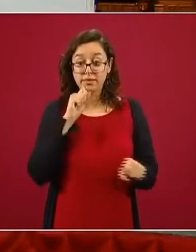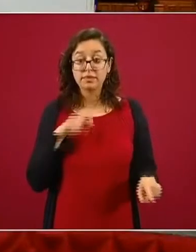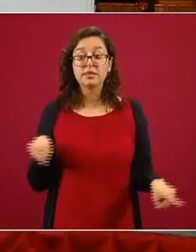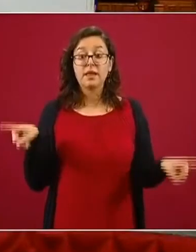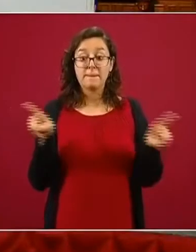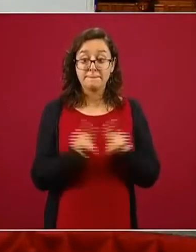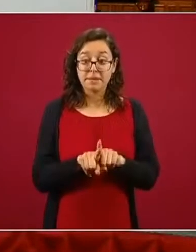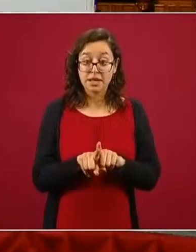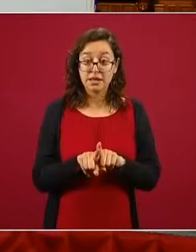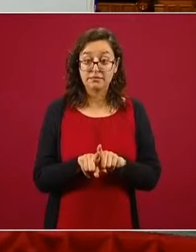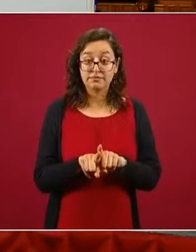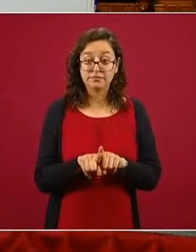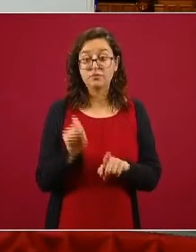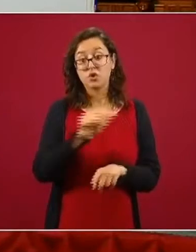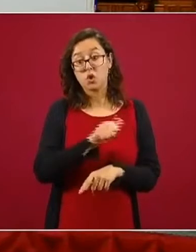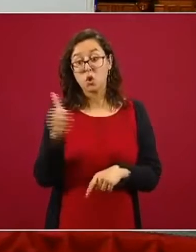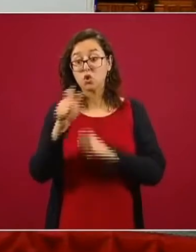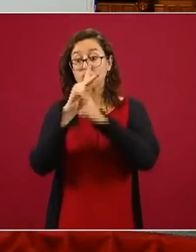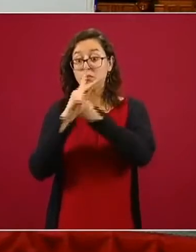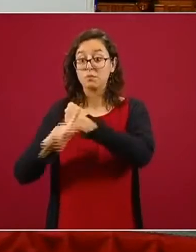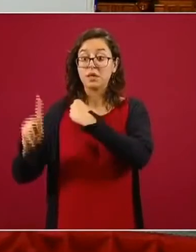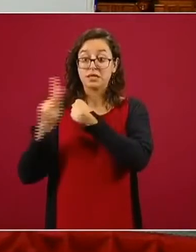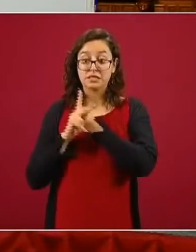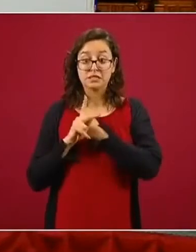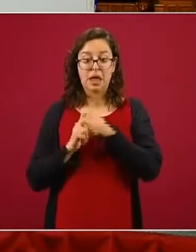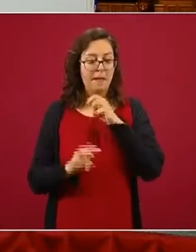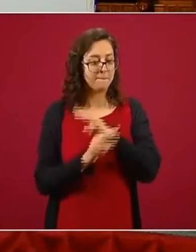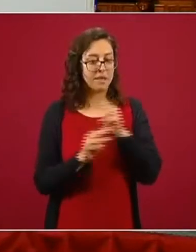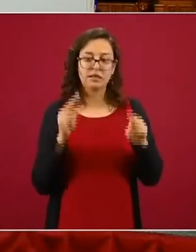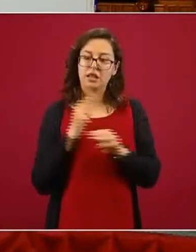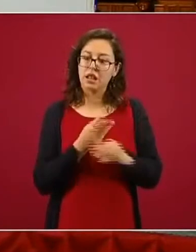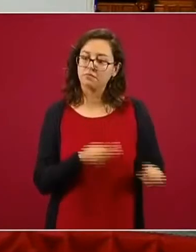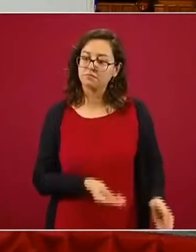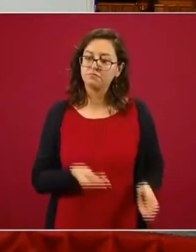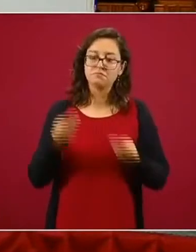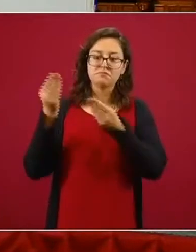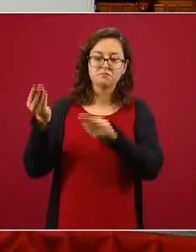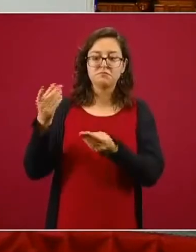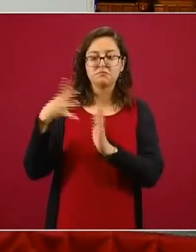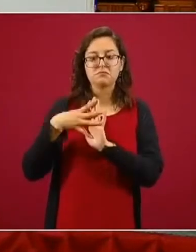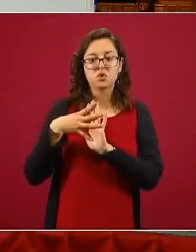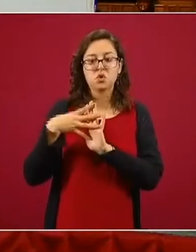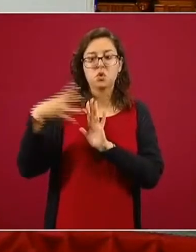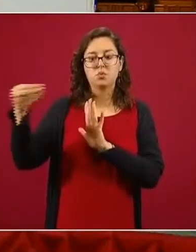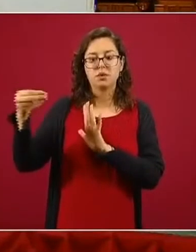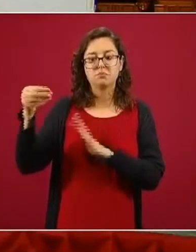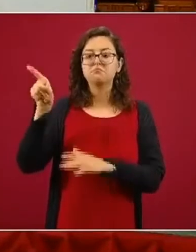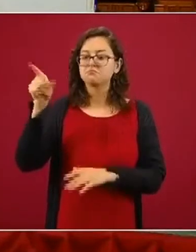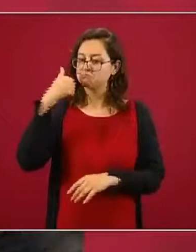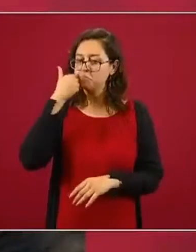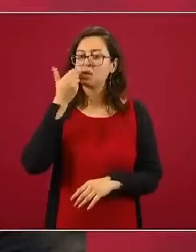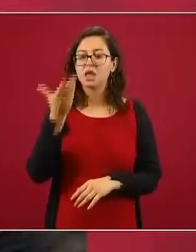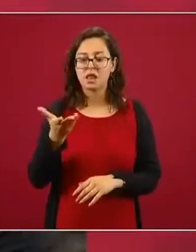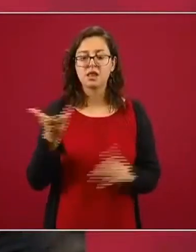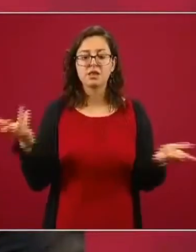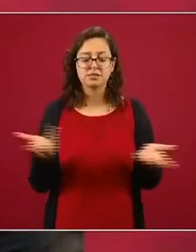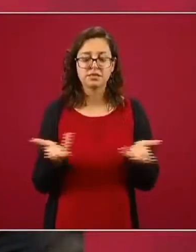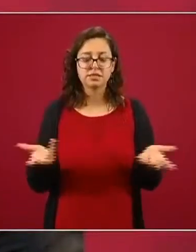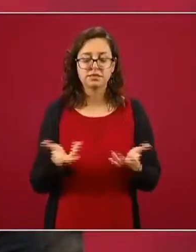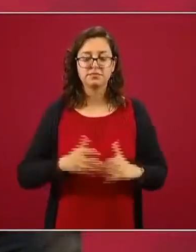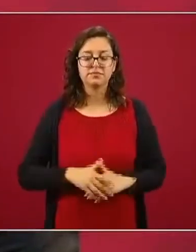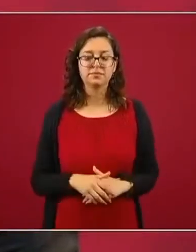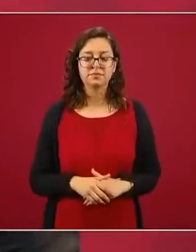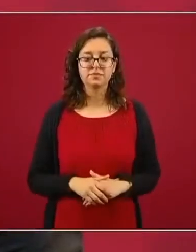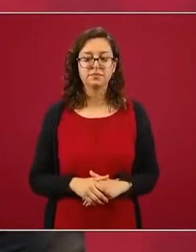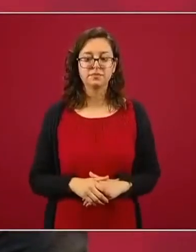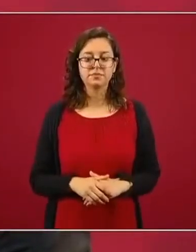otros países nos pidieron toda la metodología para reproducir casi integralmente el programa. Esto